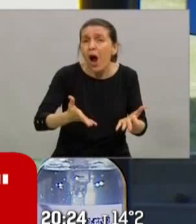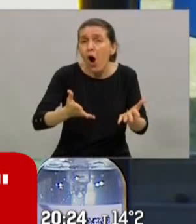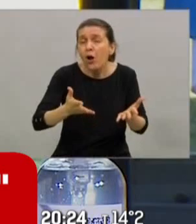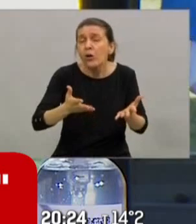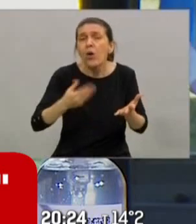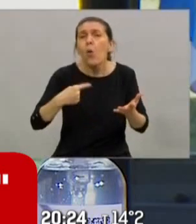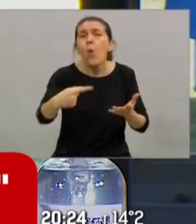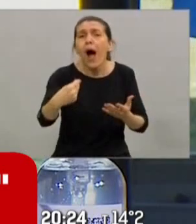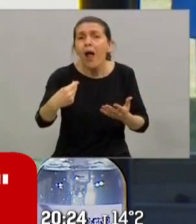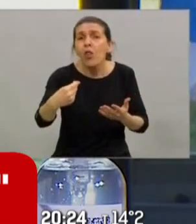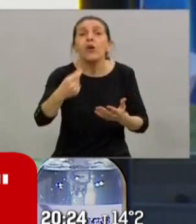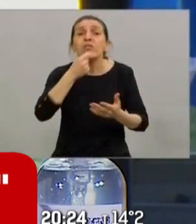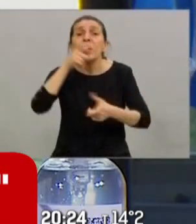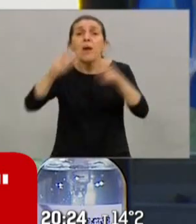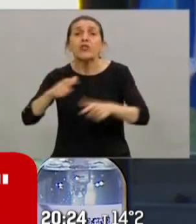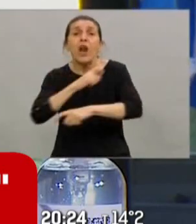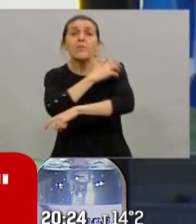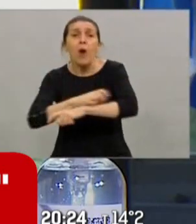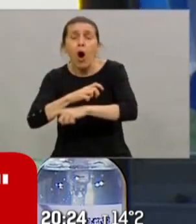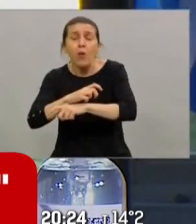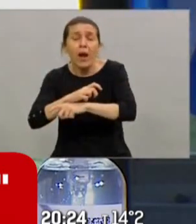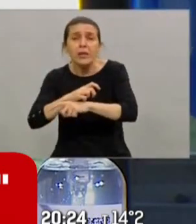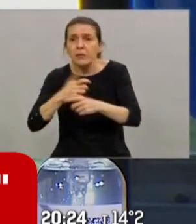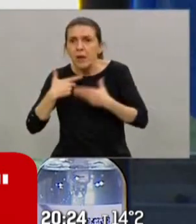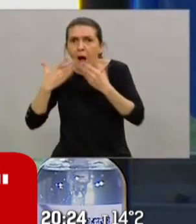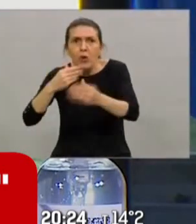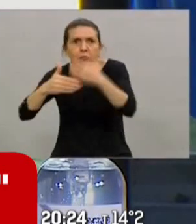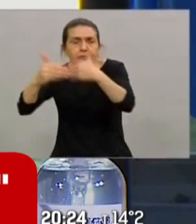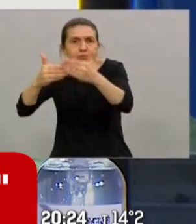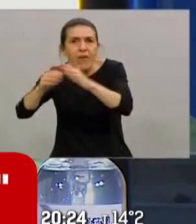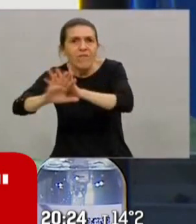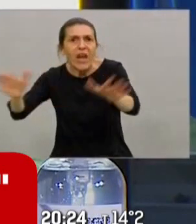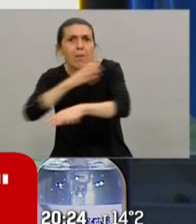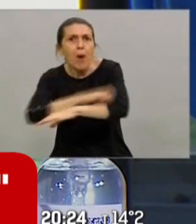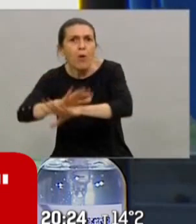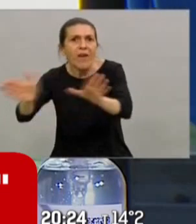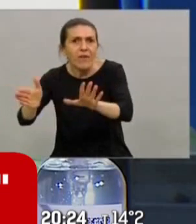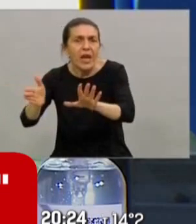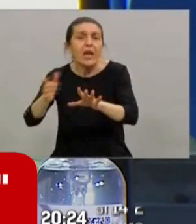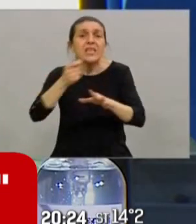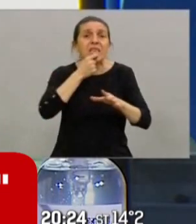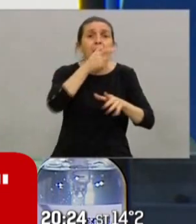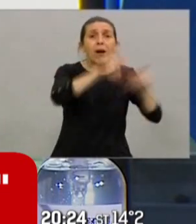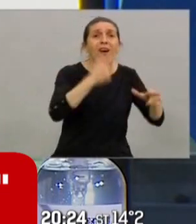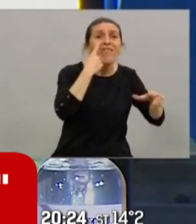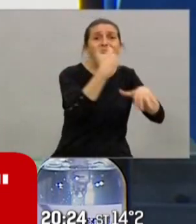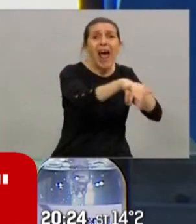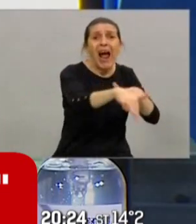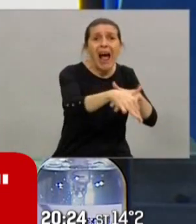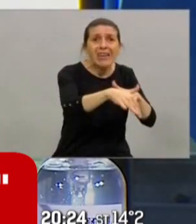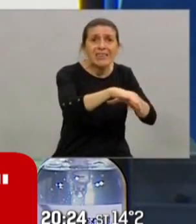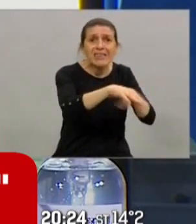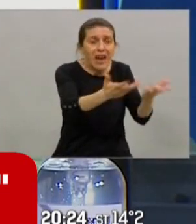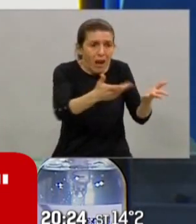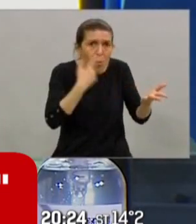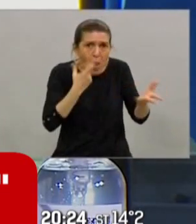pobreza a los que están en situación de pobreza saquemos de la marginalidad a los que han quedado en la marginalidad y eso lo tenemos